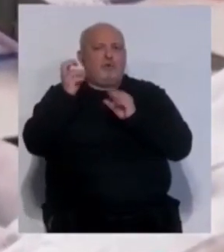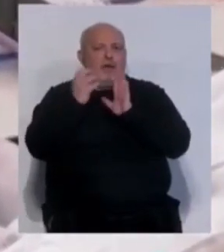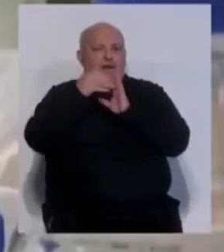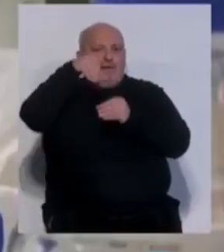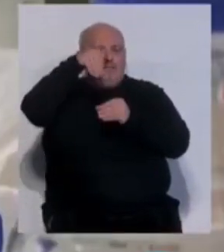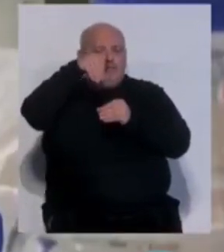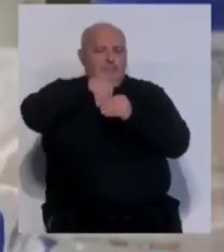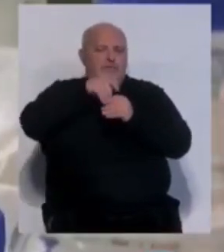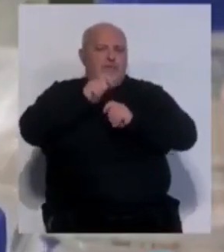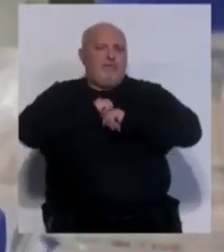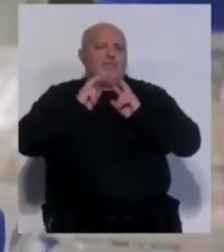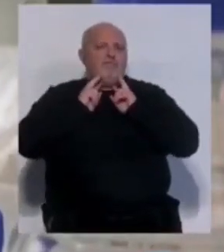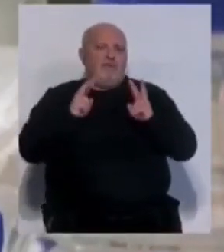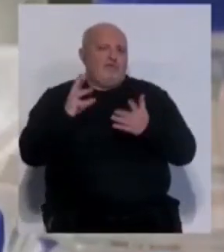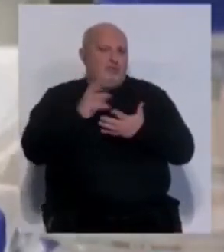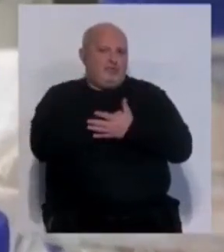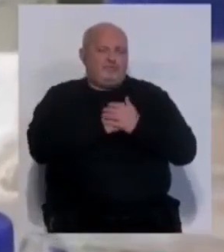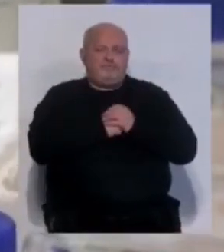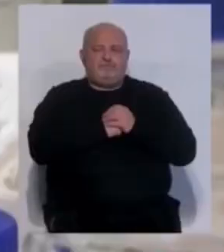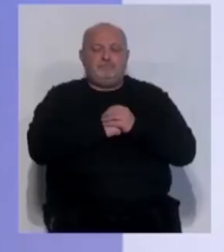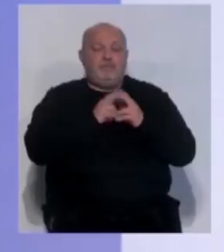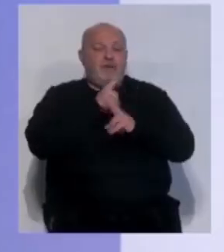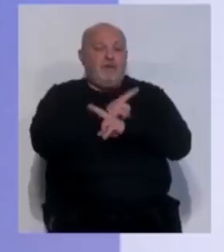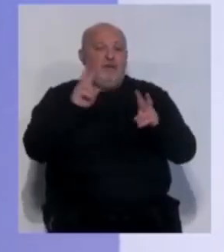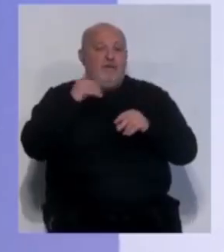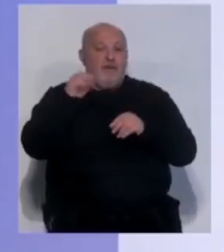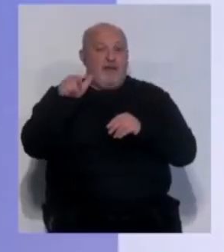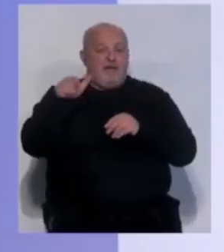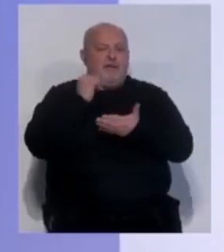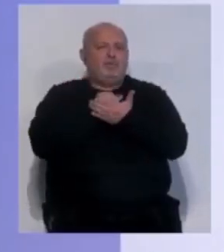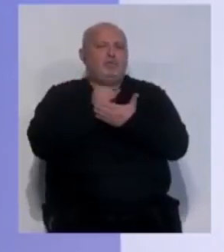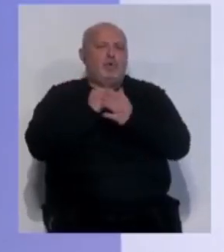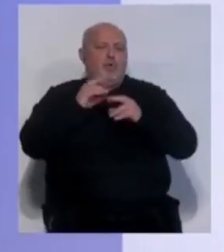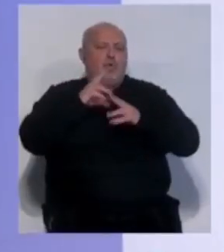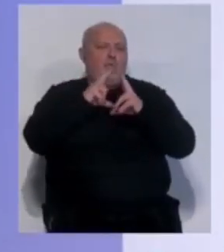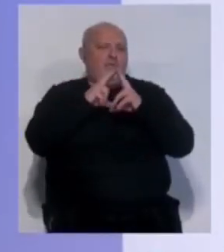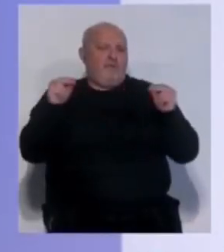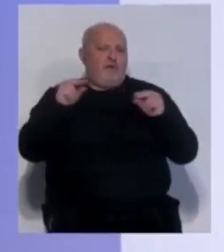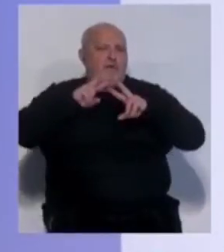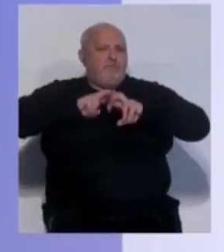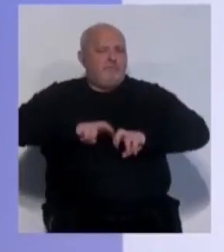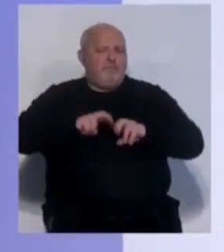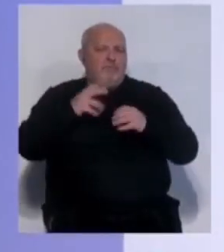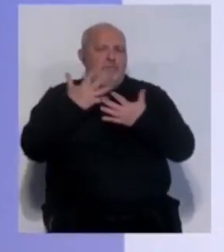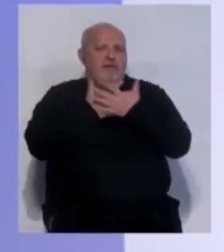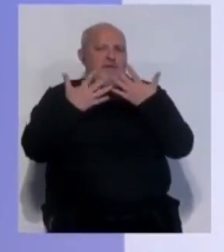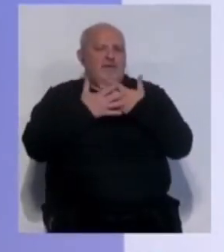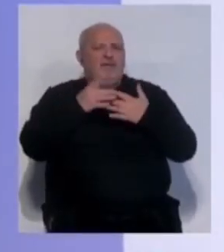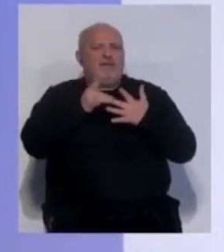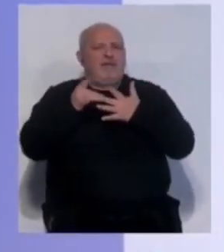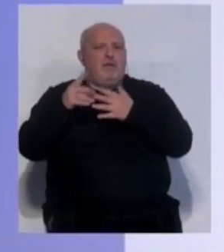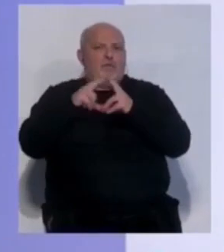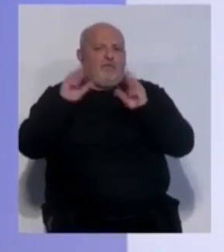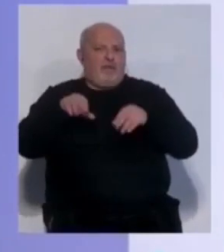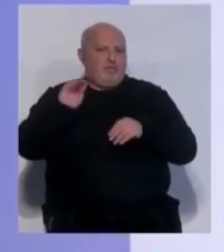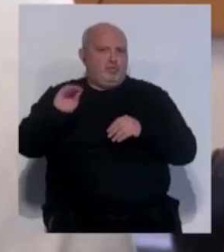aproximaciones que nos va a beneficiar a todos y a todas. Recordar que el INIBICA es un instituto universitario de investigación mixto liderado por la